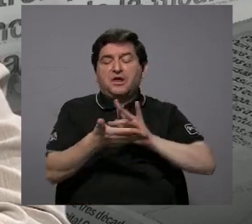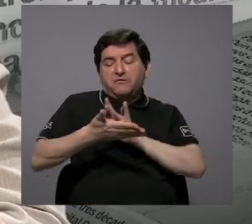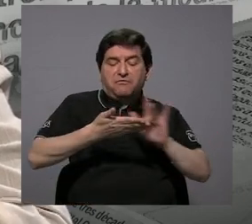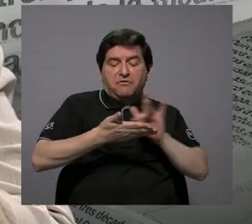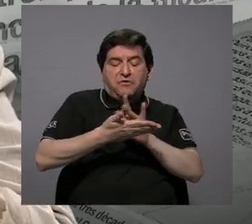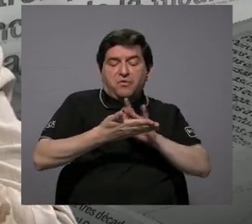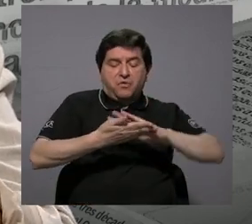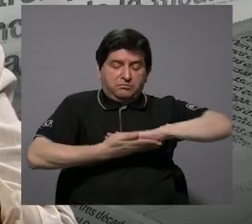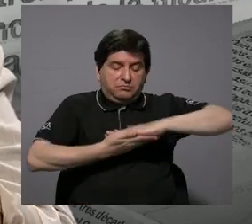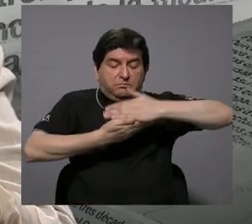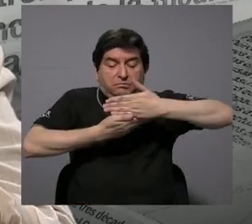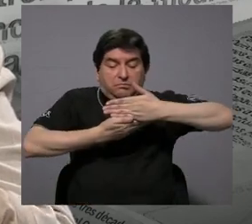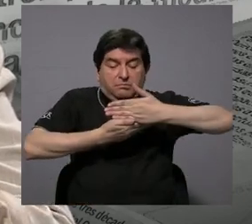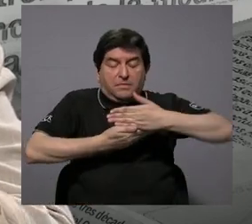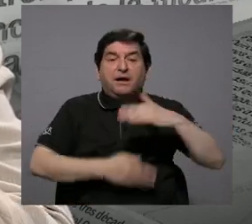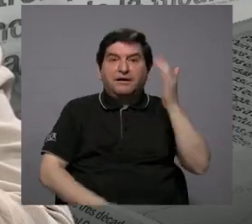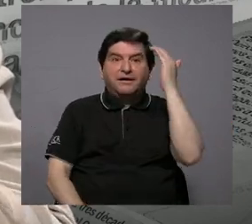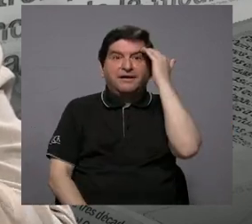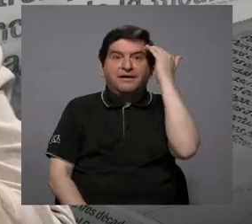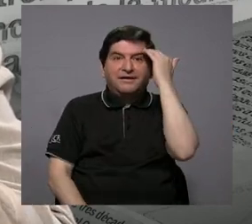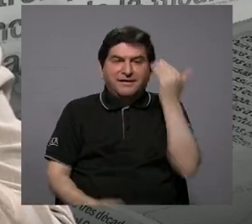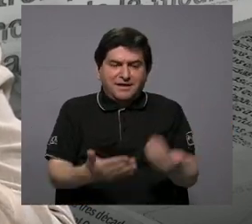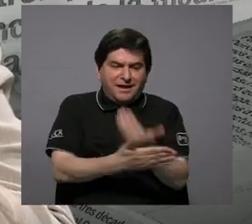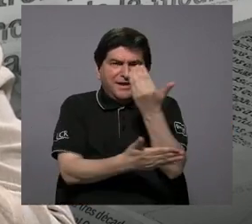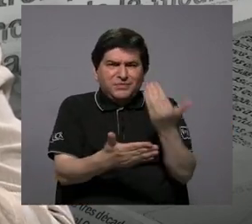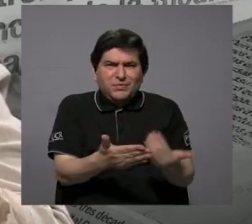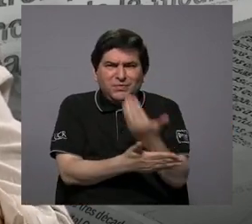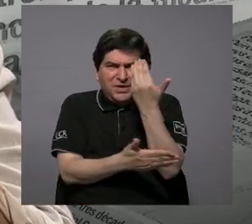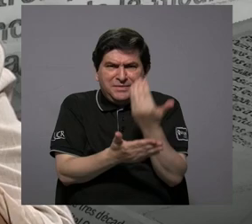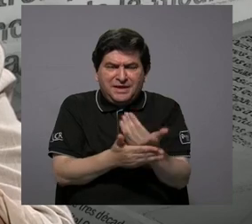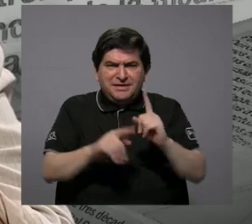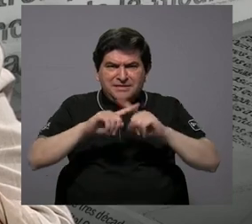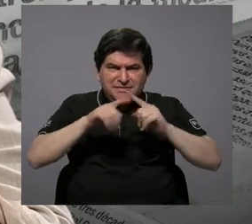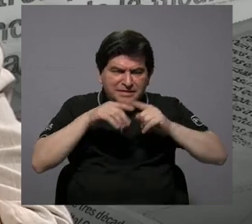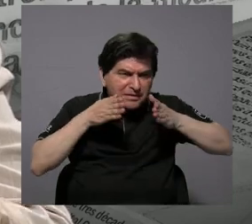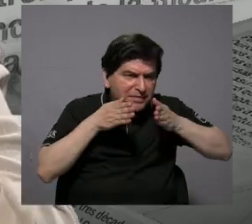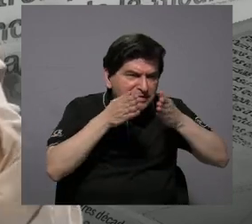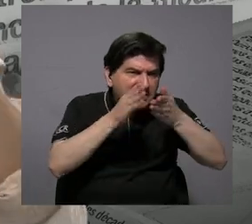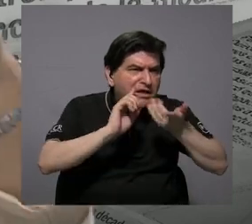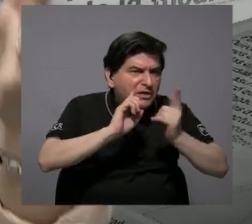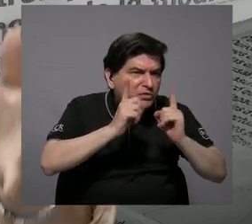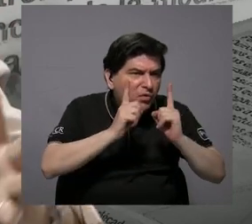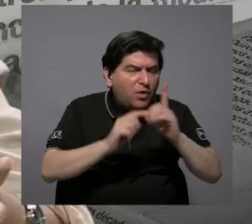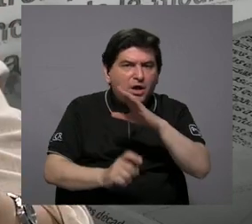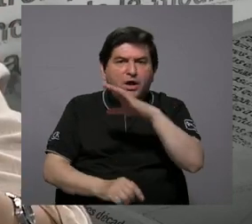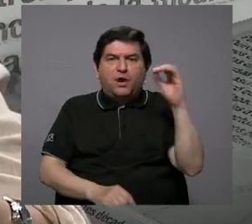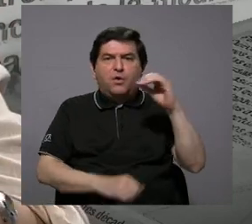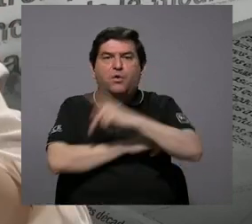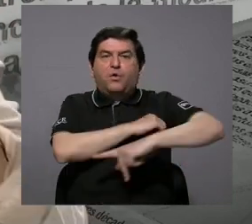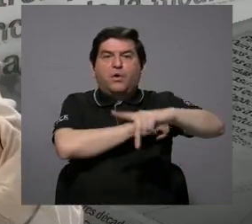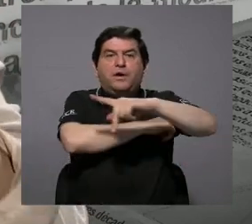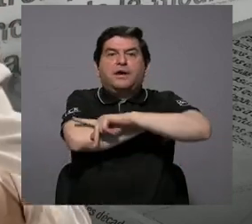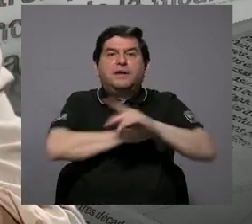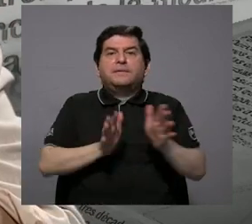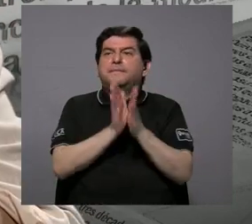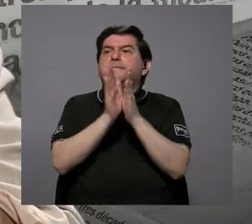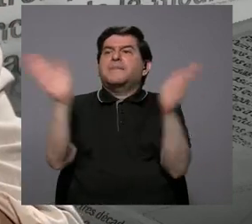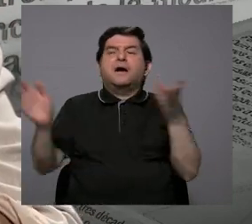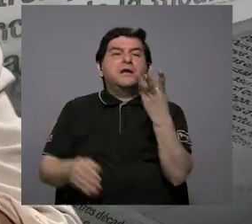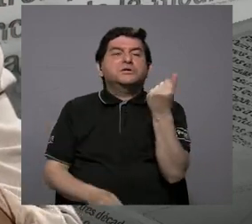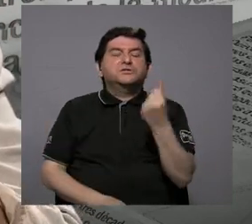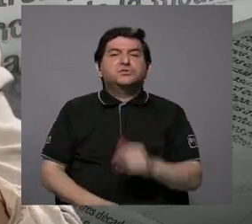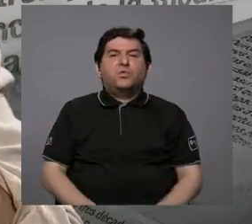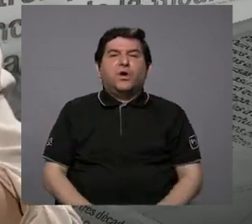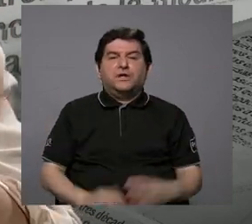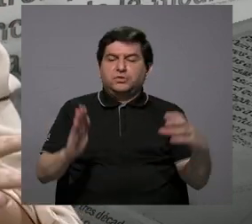en la computadora y permiten actualizar dependiendo de la ruta a que usted vaya o inclusive en el país en general cuántos